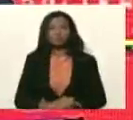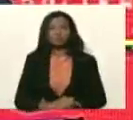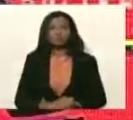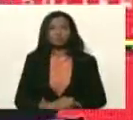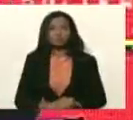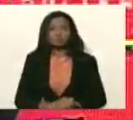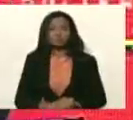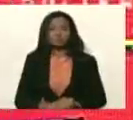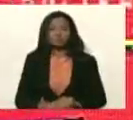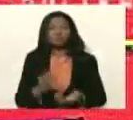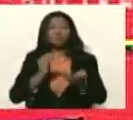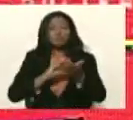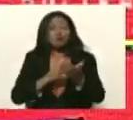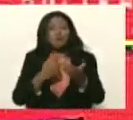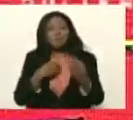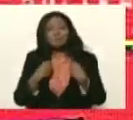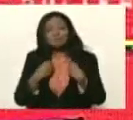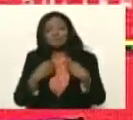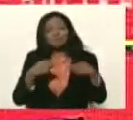por lo que me ha tocado,